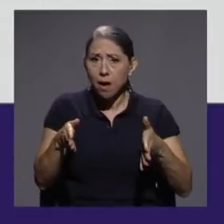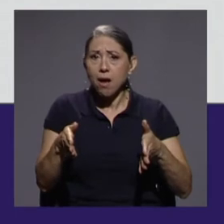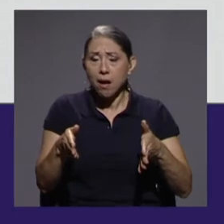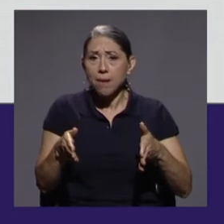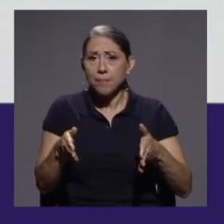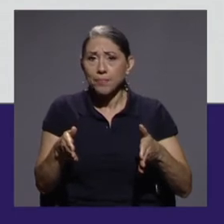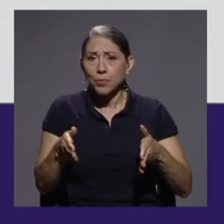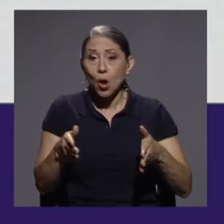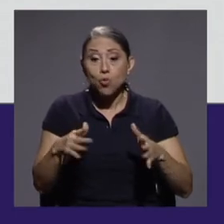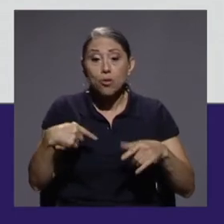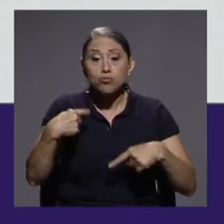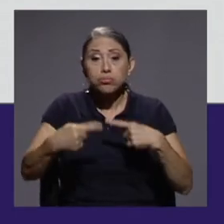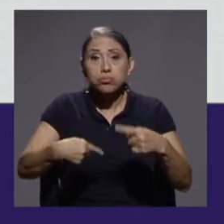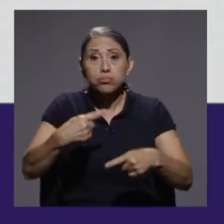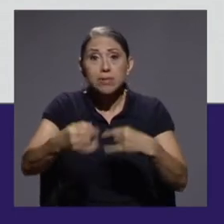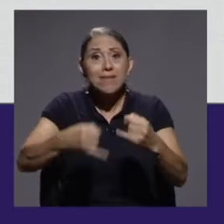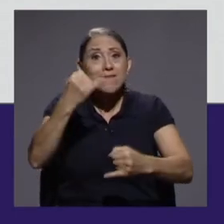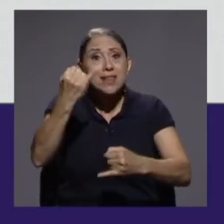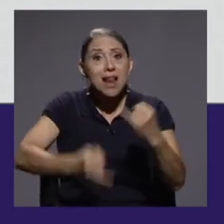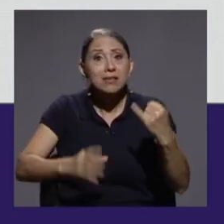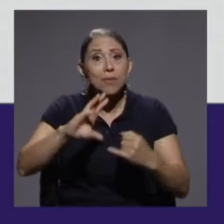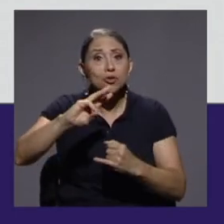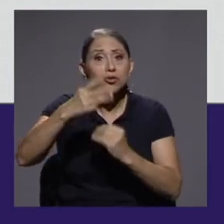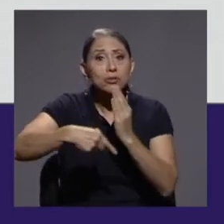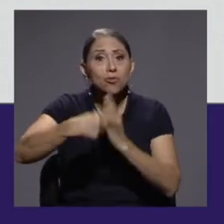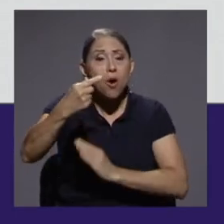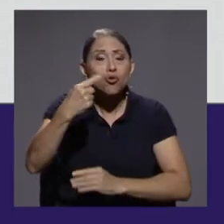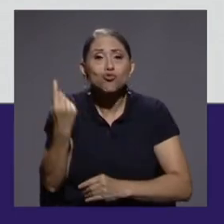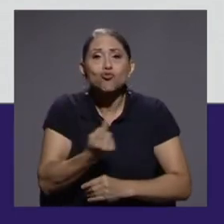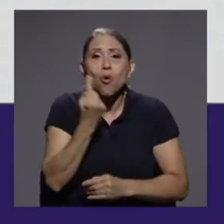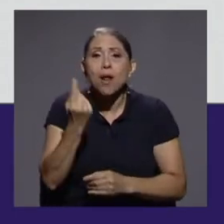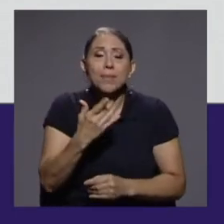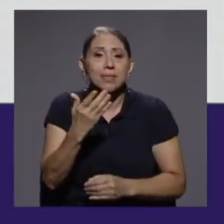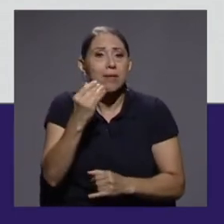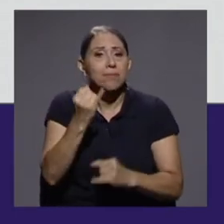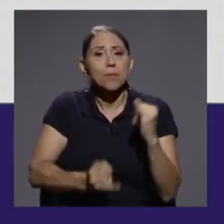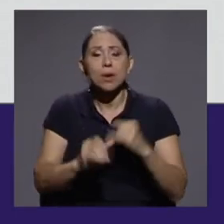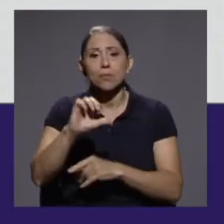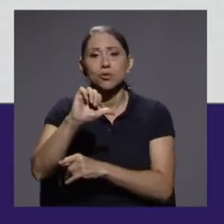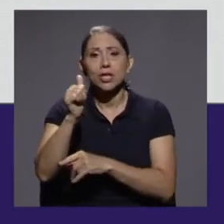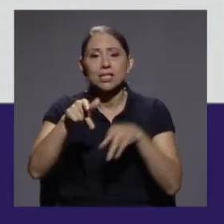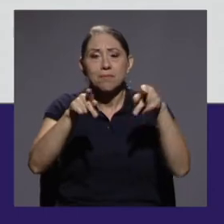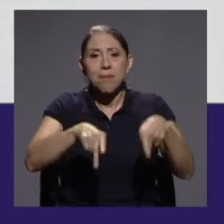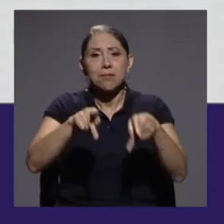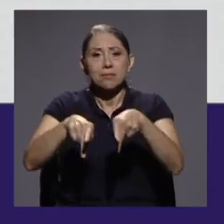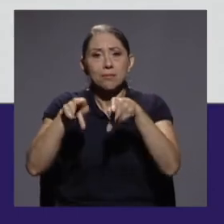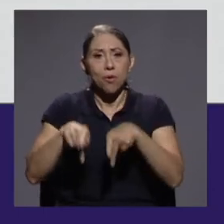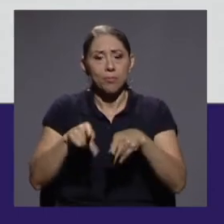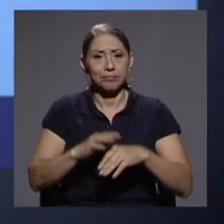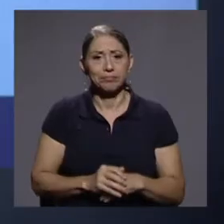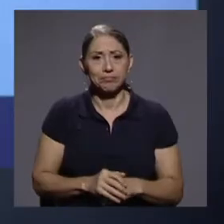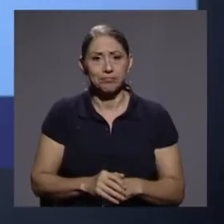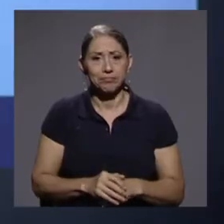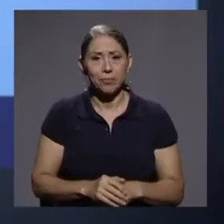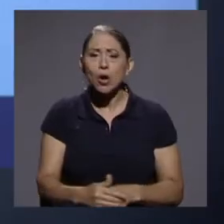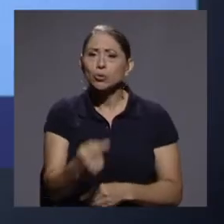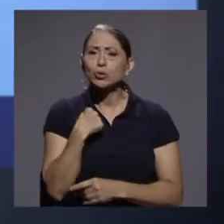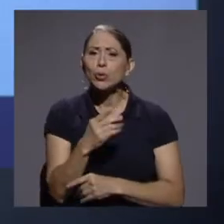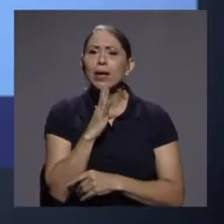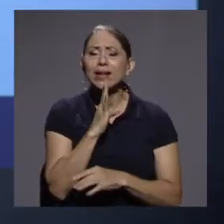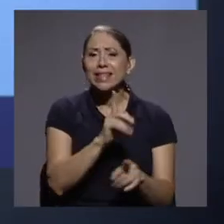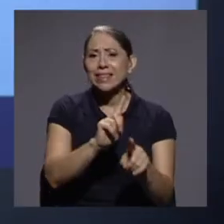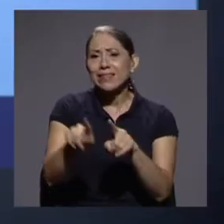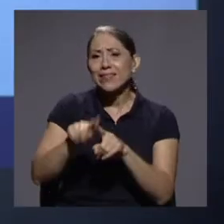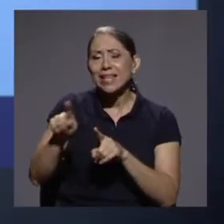cuando finalizamos, únicamente terminamos 10. Voy a hacer referencia a una serie de